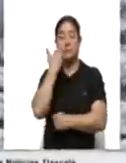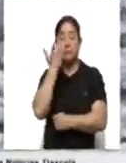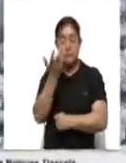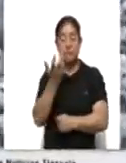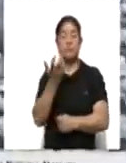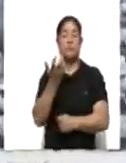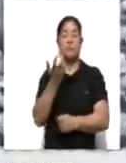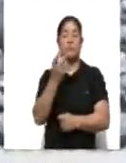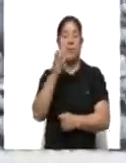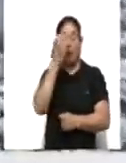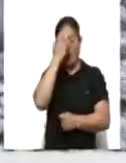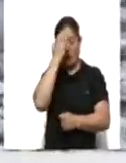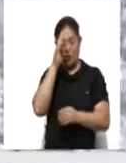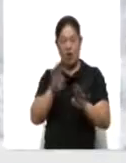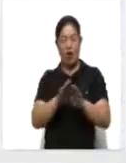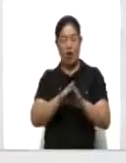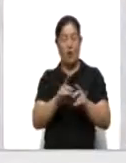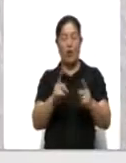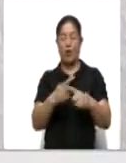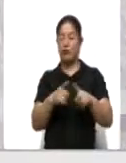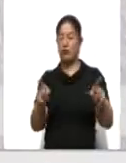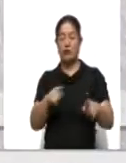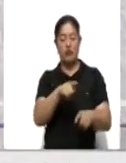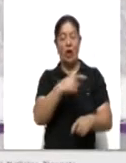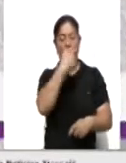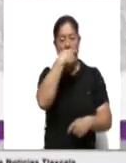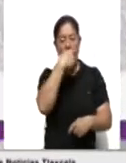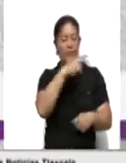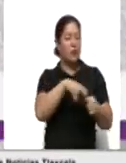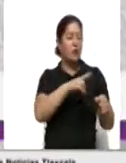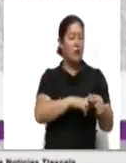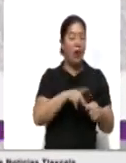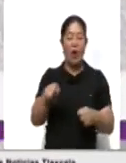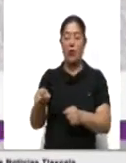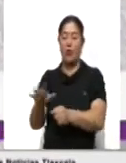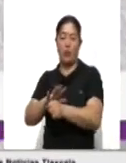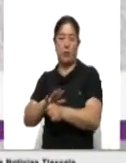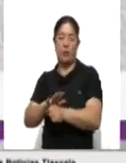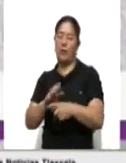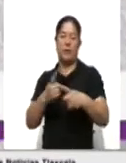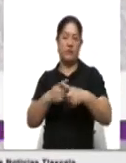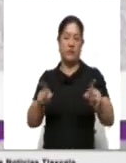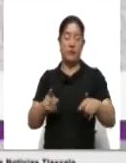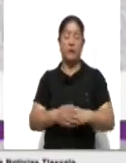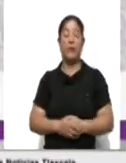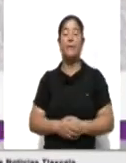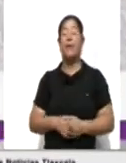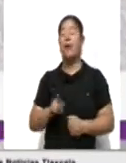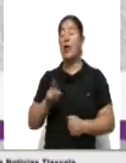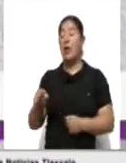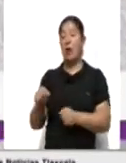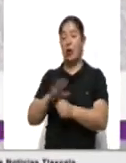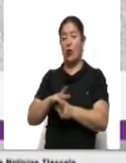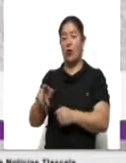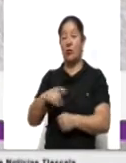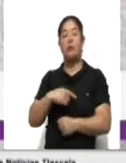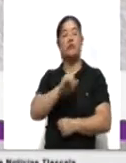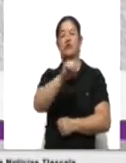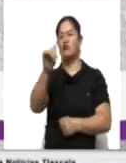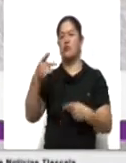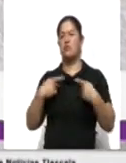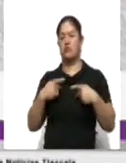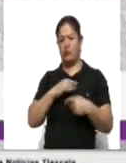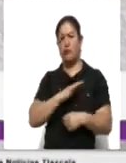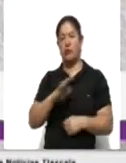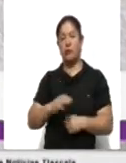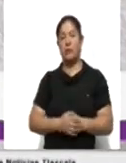resfriado común con los de COVID-19. Existe una definición operacional de COVID que dice que es cualquier persona que